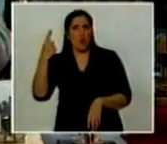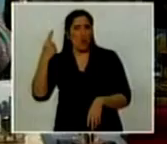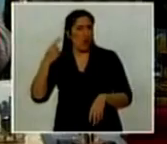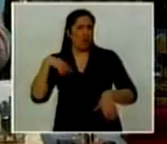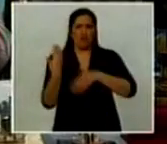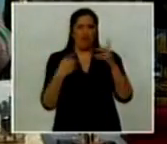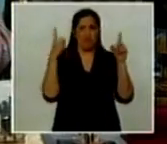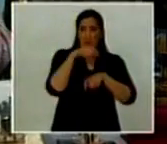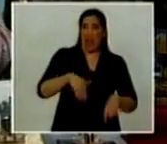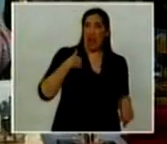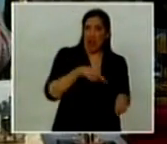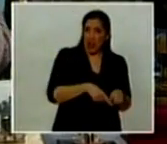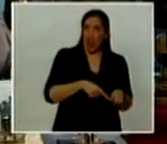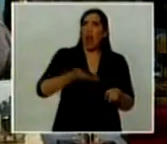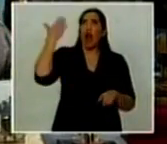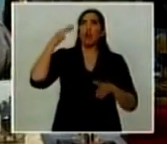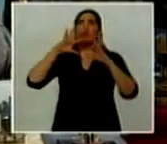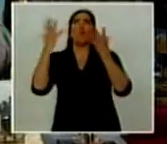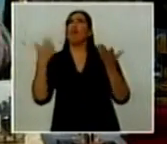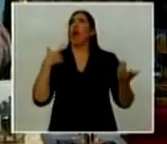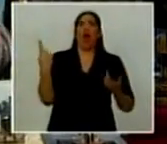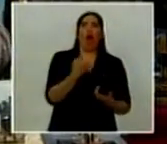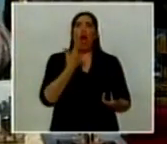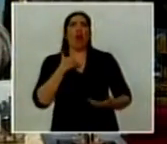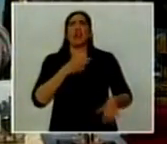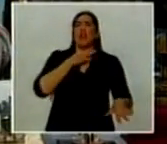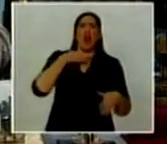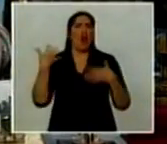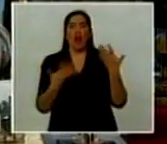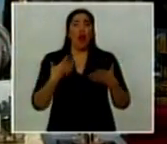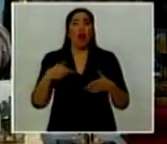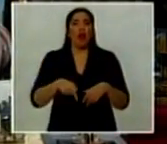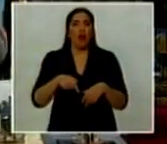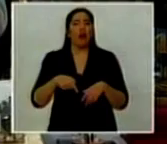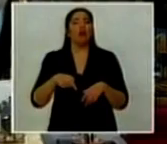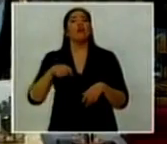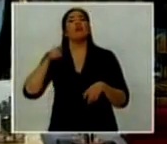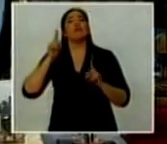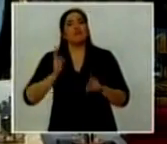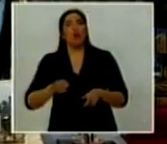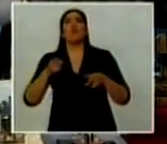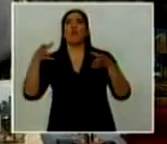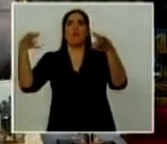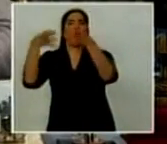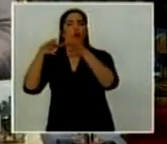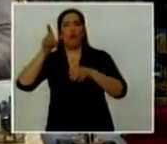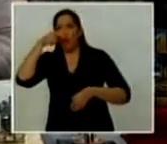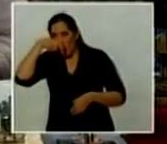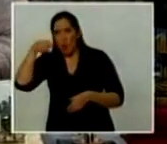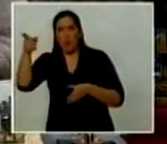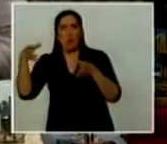sirvió para que de allí se disparara toda una acción y fundamentalmente también el accionar de los fondos buitres